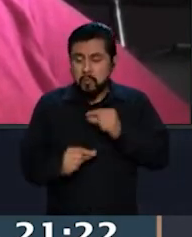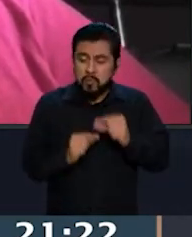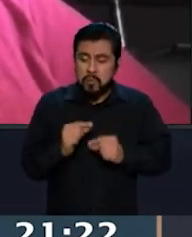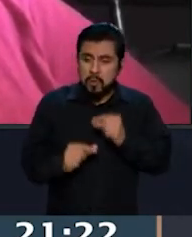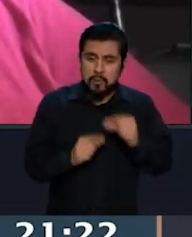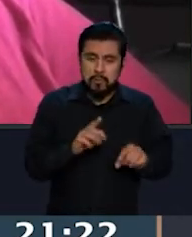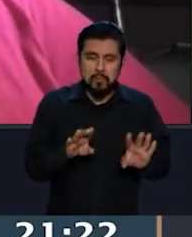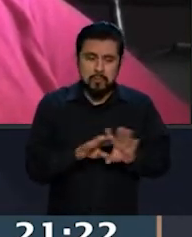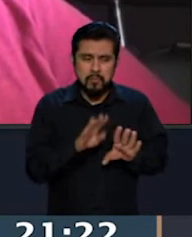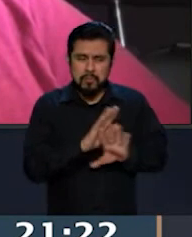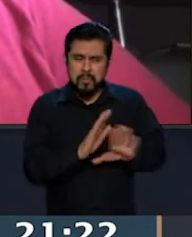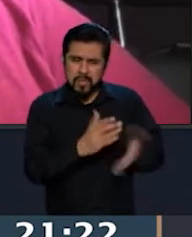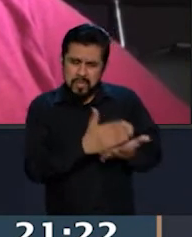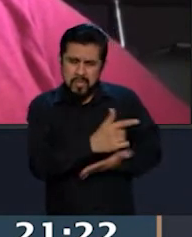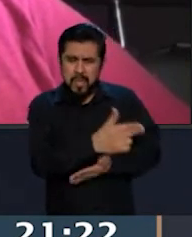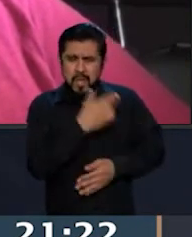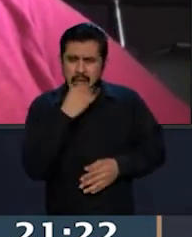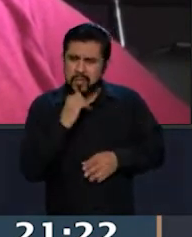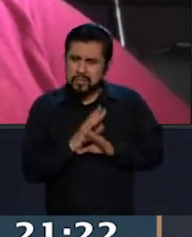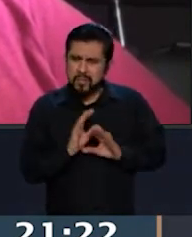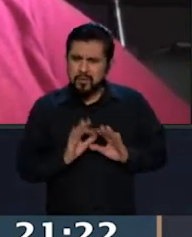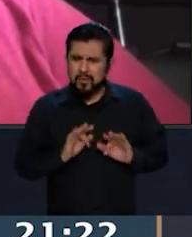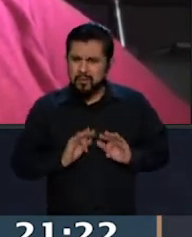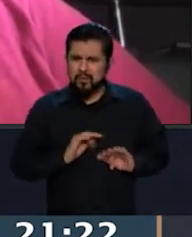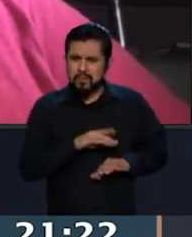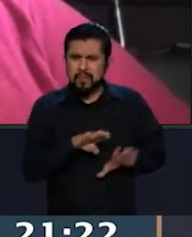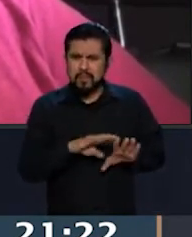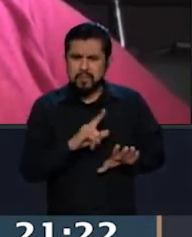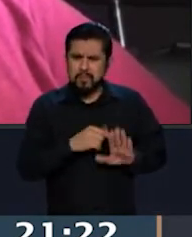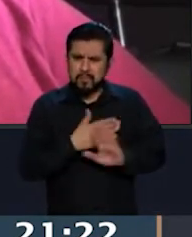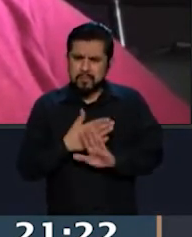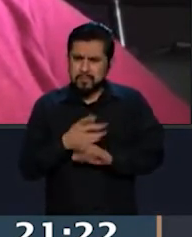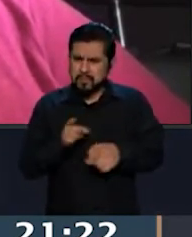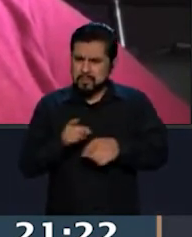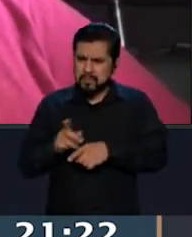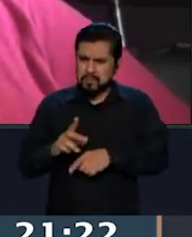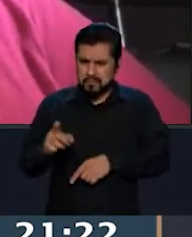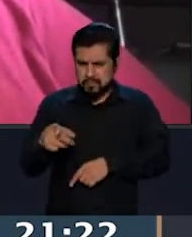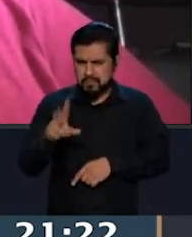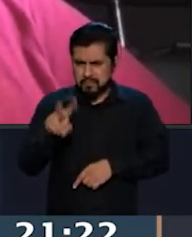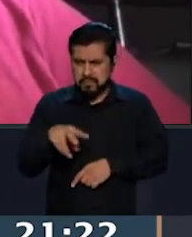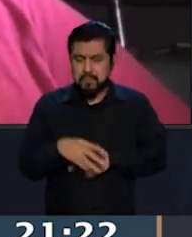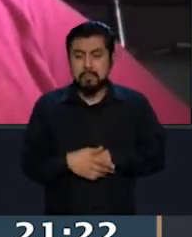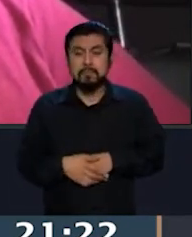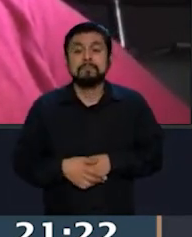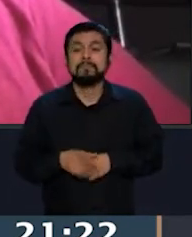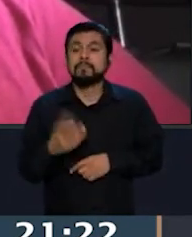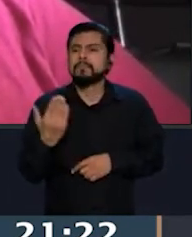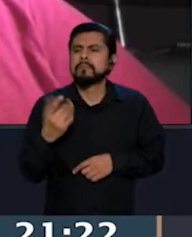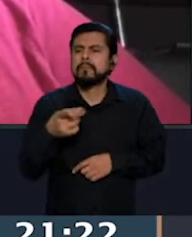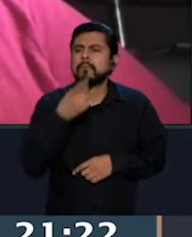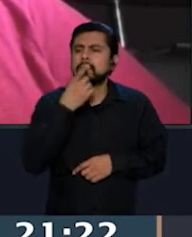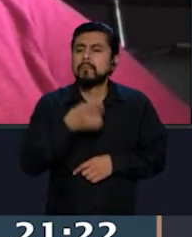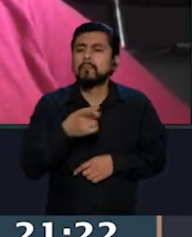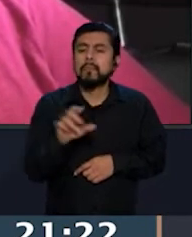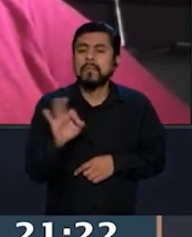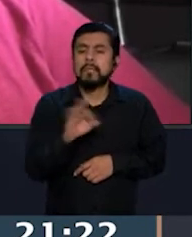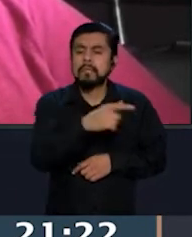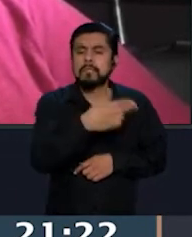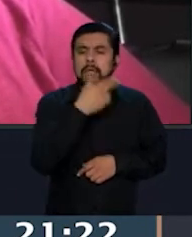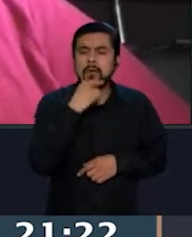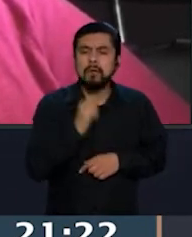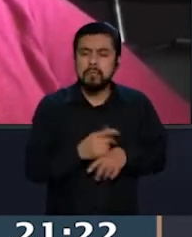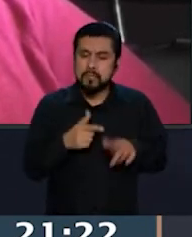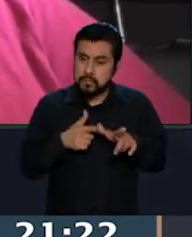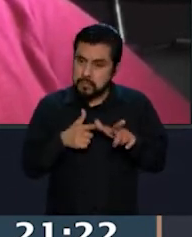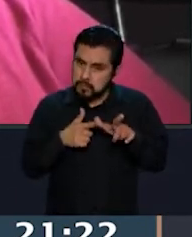acosos sistemáticos que hace este personaje, específicamente con usted, senadora. Y también, ahorita me comentaba que en caso de que él continúe